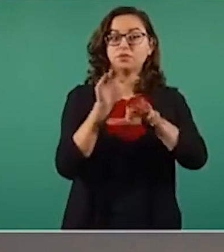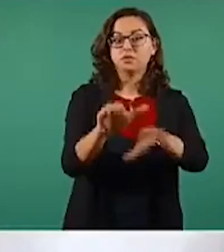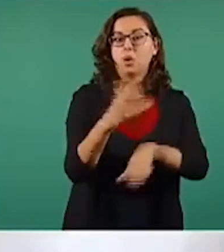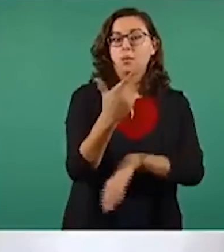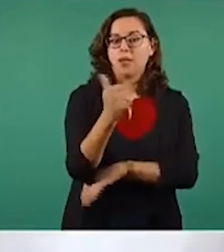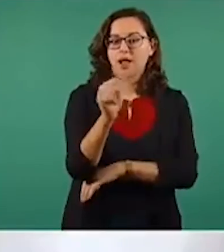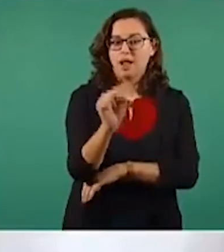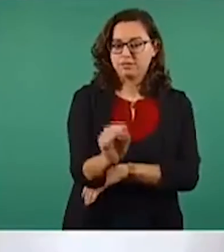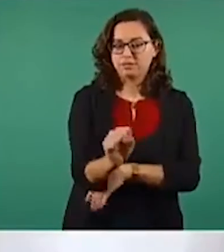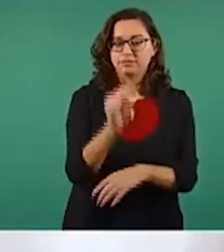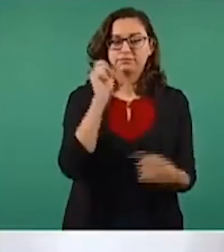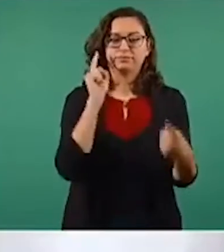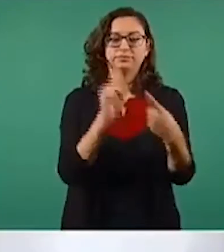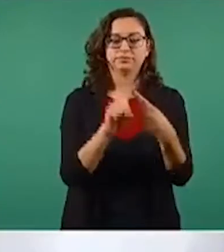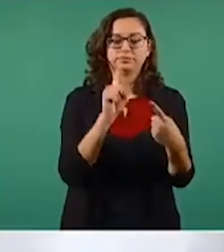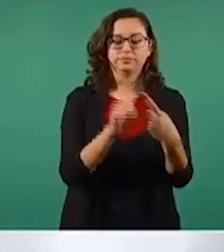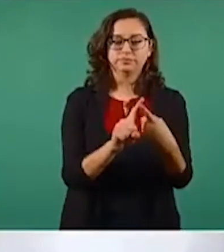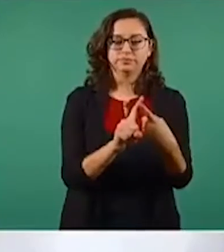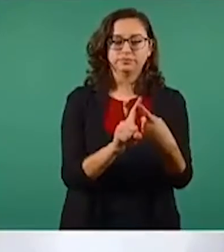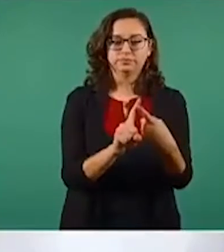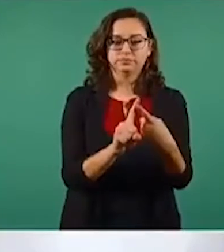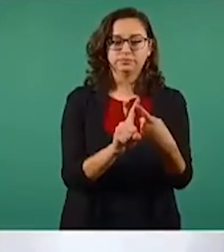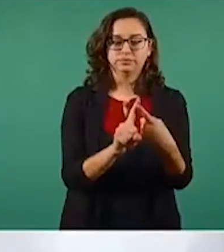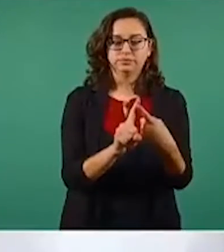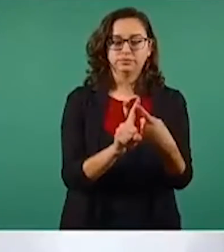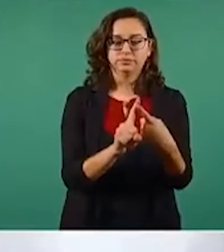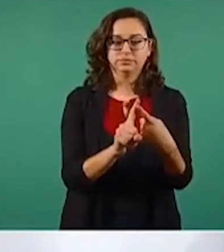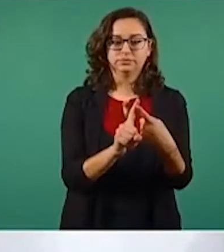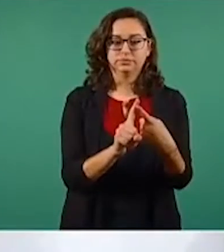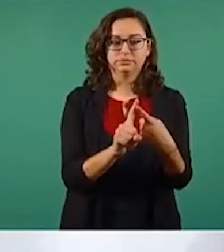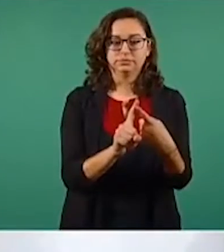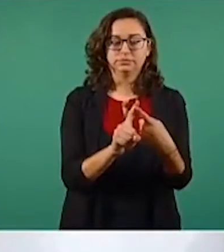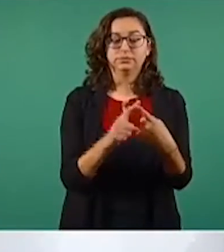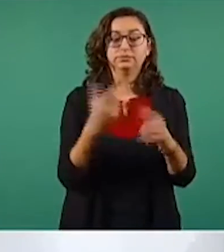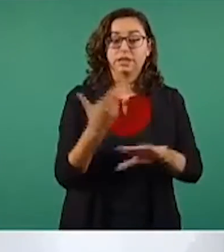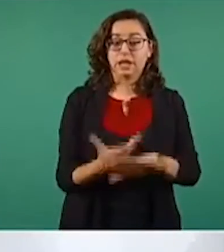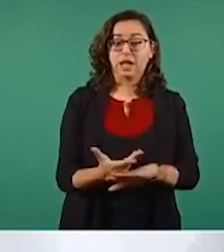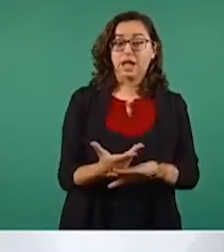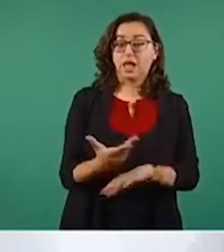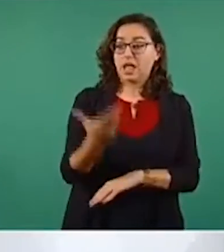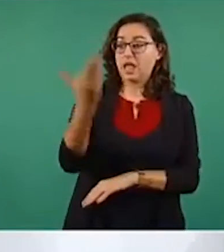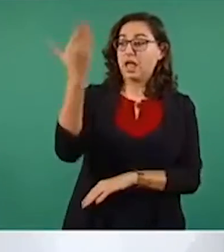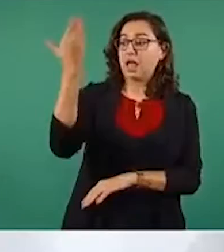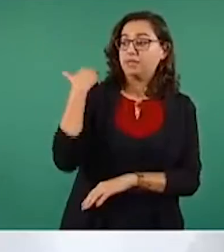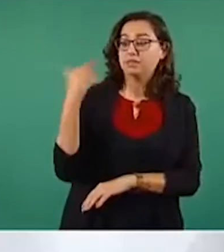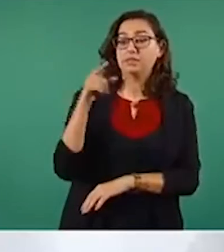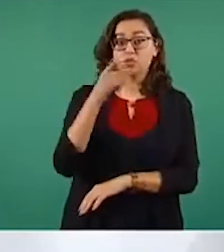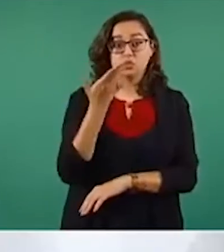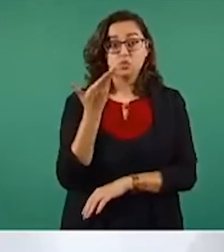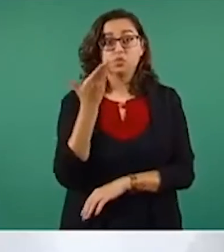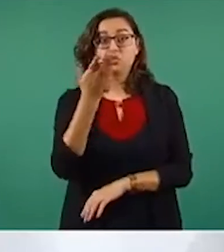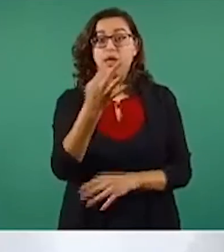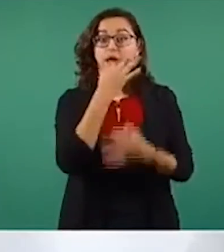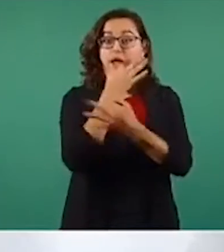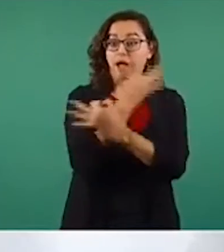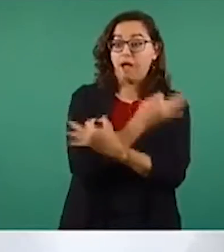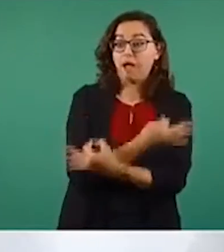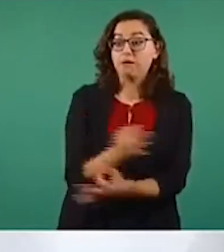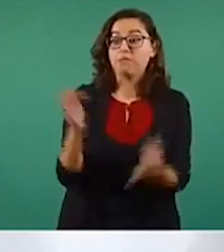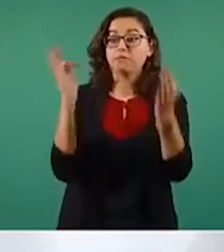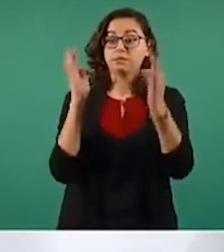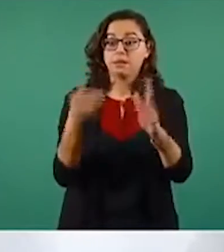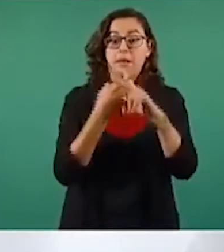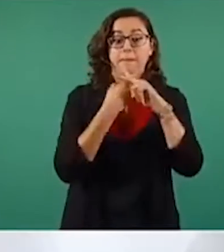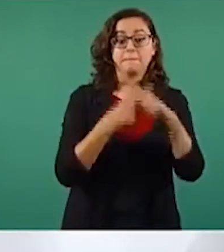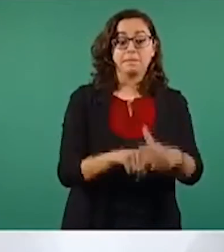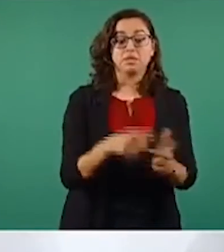El primero es que desde que usted informó la entrada del gas bienestar, el precio